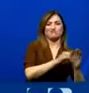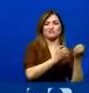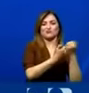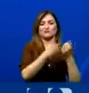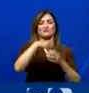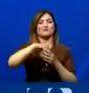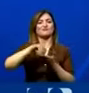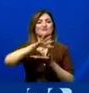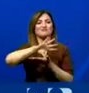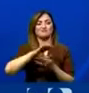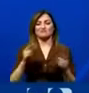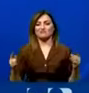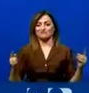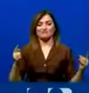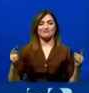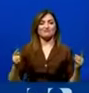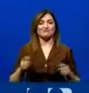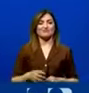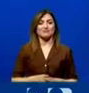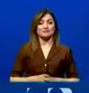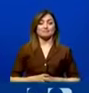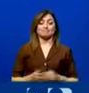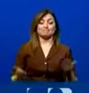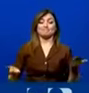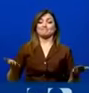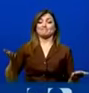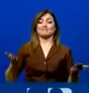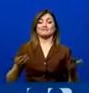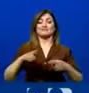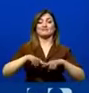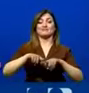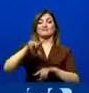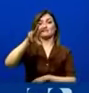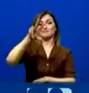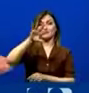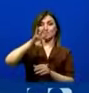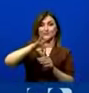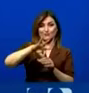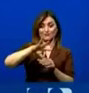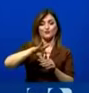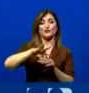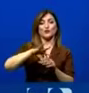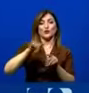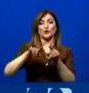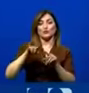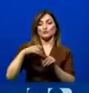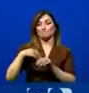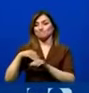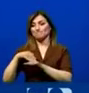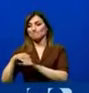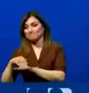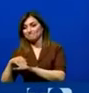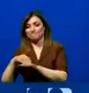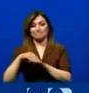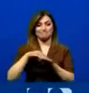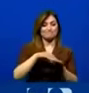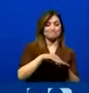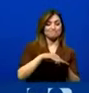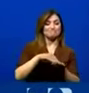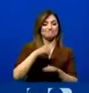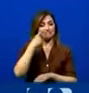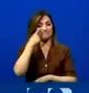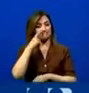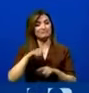momento, el fiel de la balanza depende de tres votos y de la inclinación a favor de unos o a favor de otros si es que tenemos en cuenta